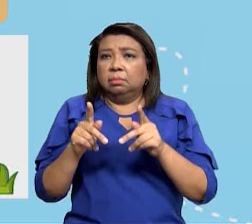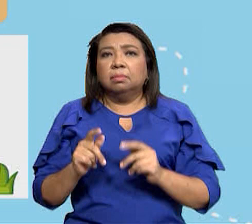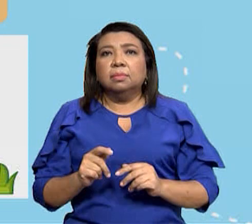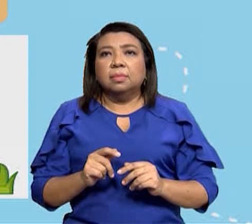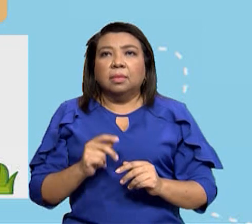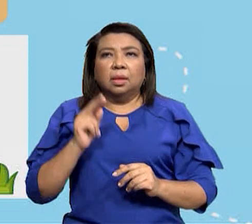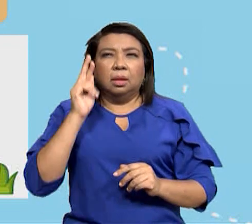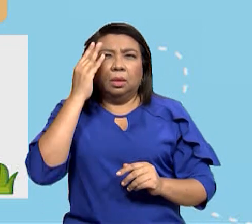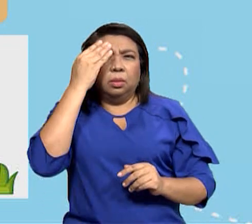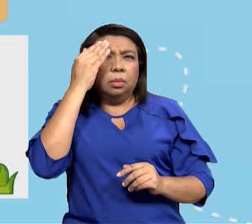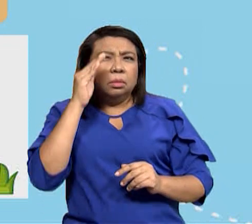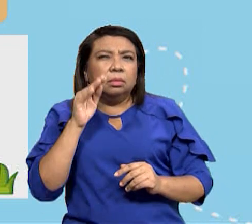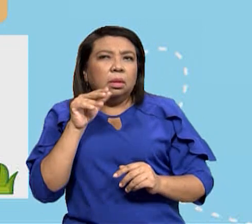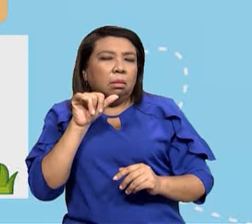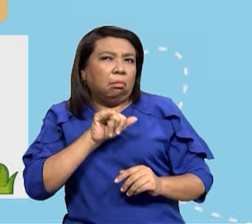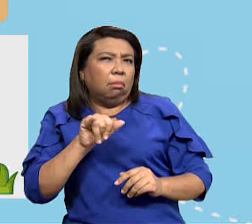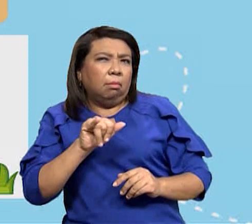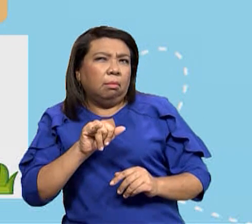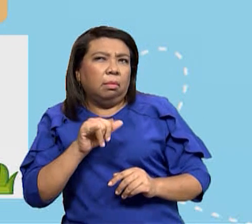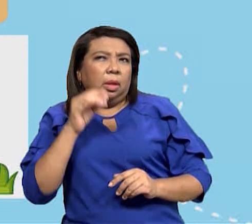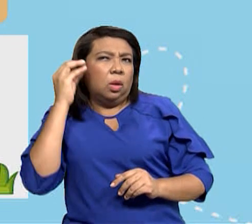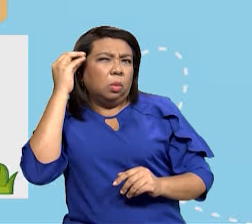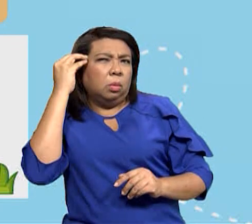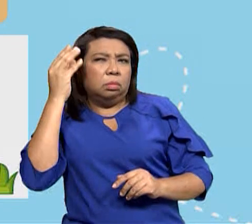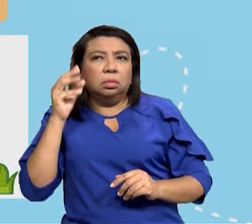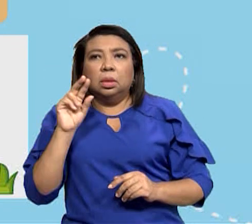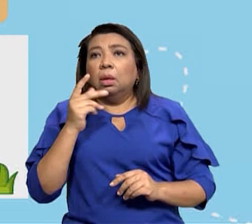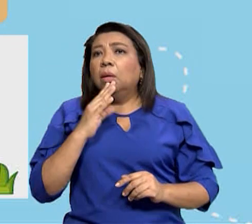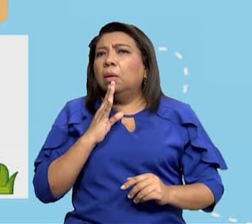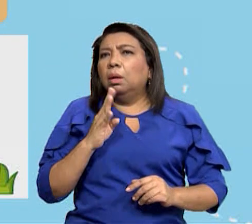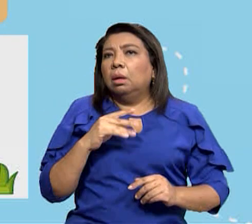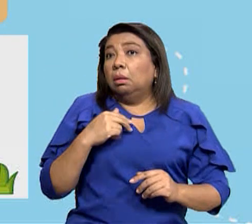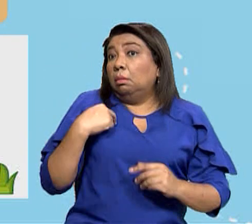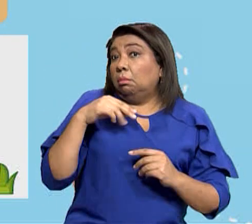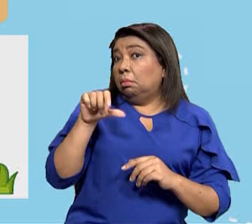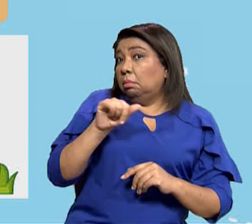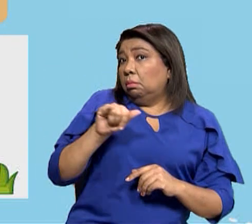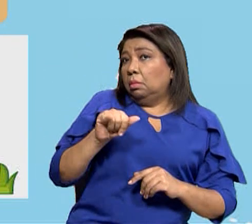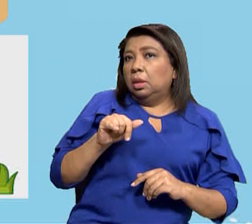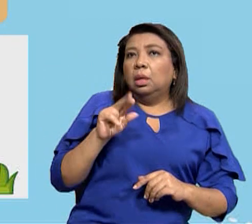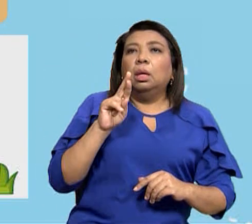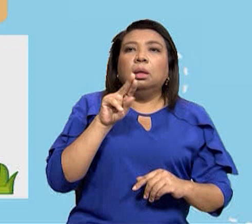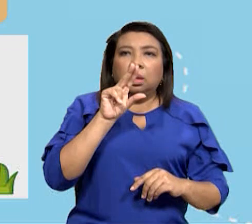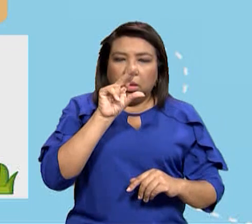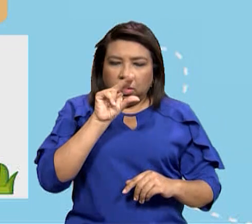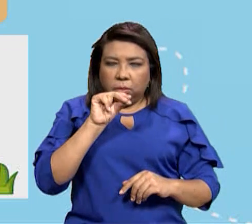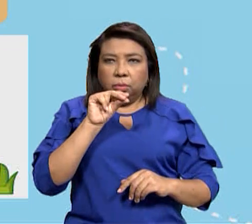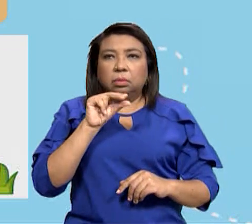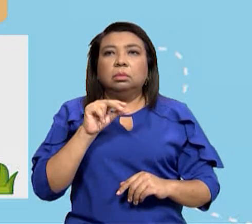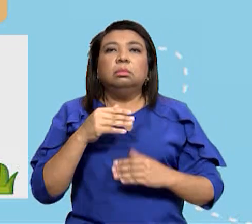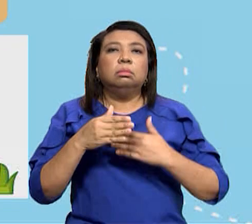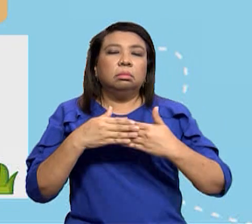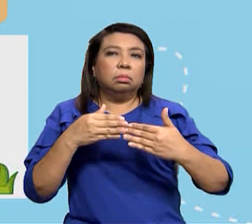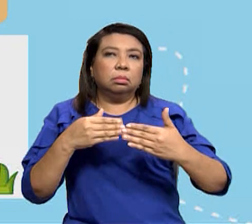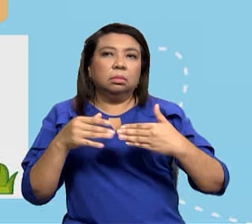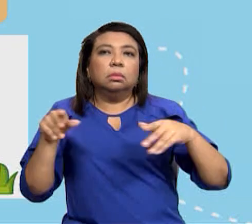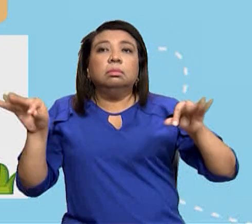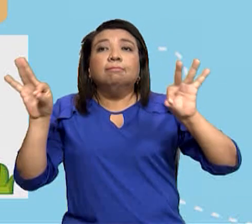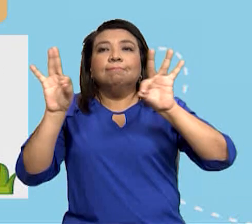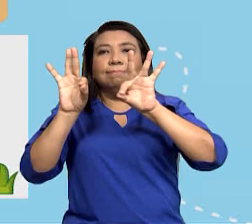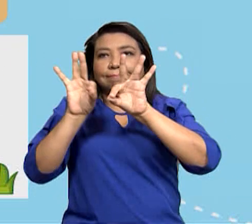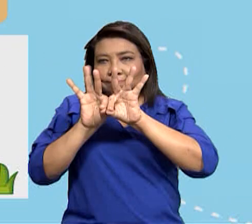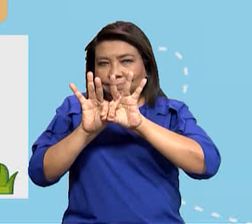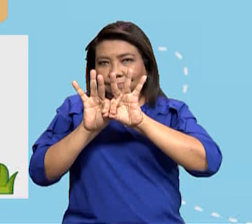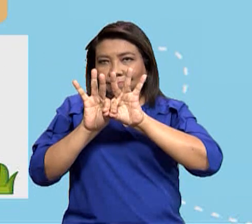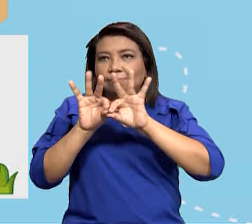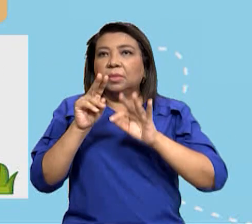la misma idea o no pensemos igual pero debemos tener el respeto tenemos que respetar esa